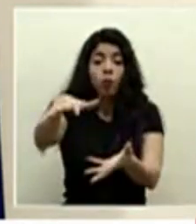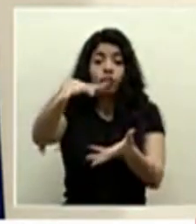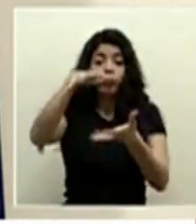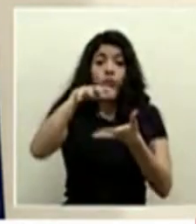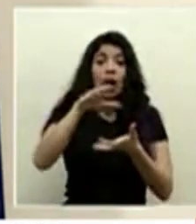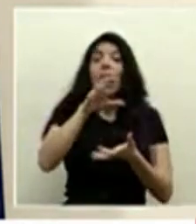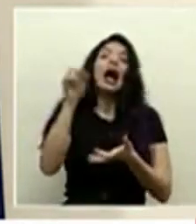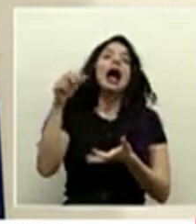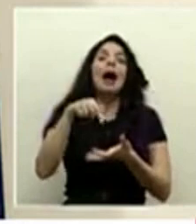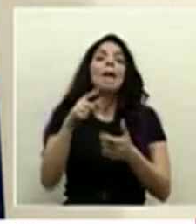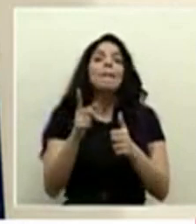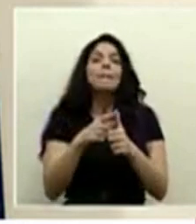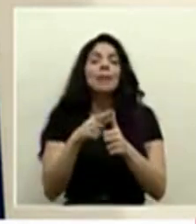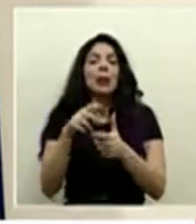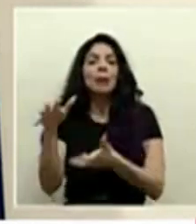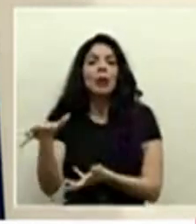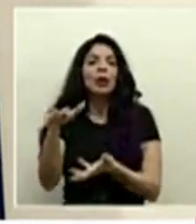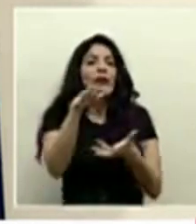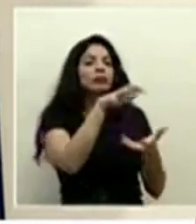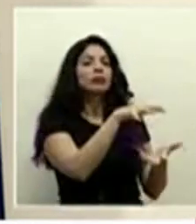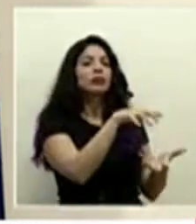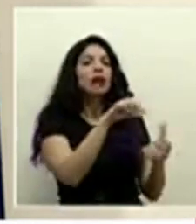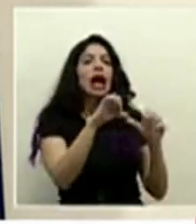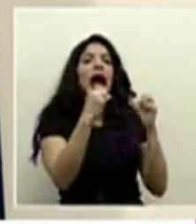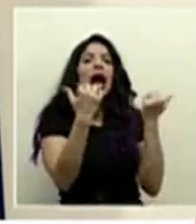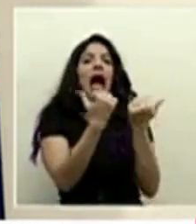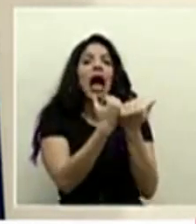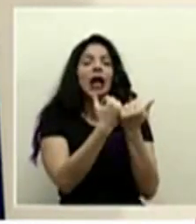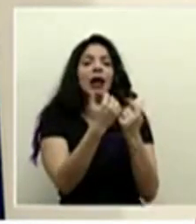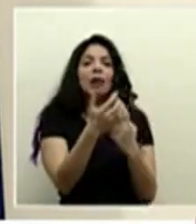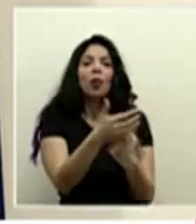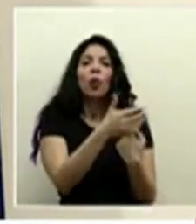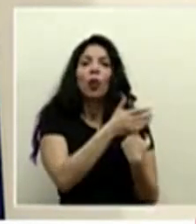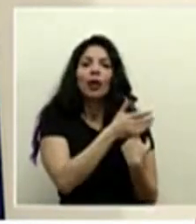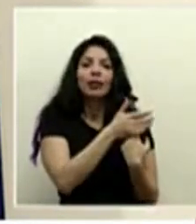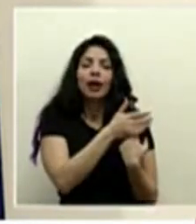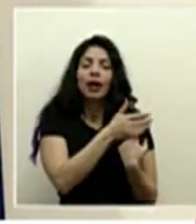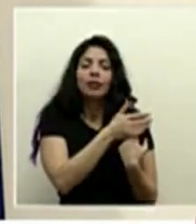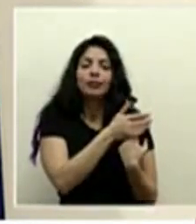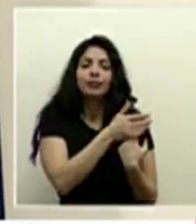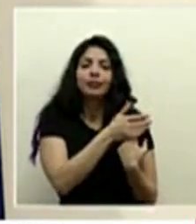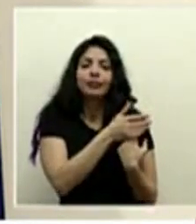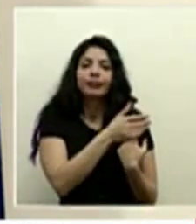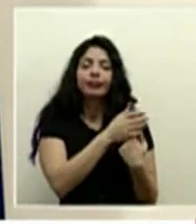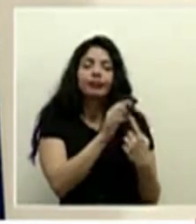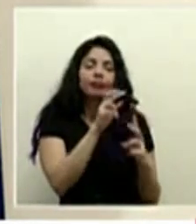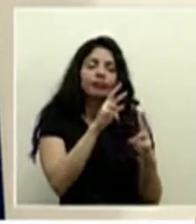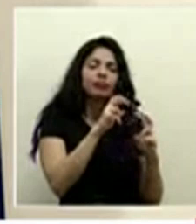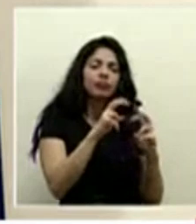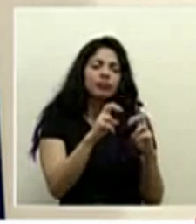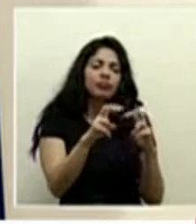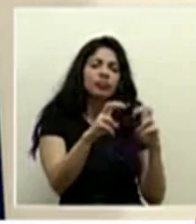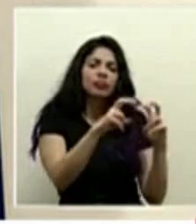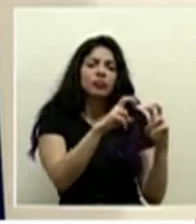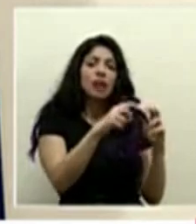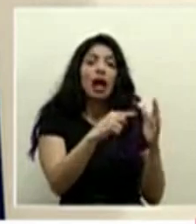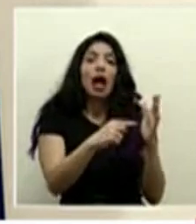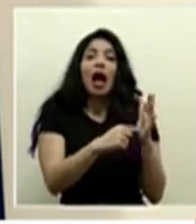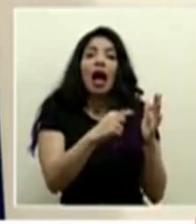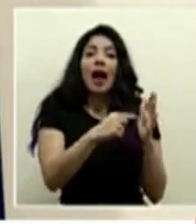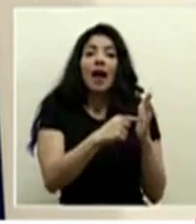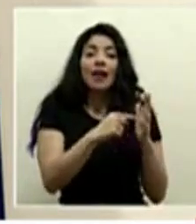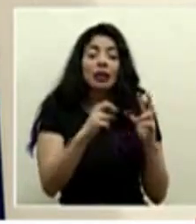primero pasa a una a una área de cuarentena donde se hace el muestreo a veces ese